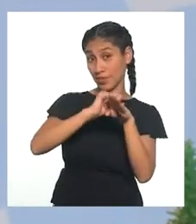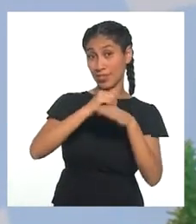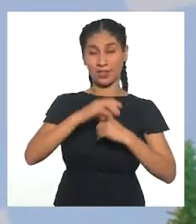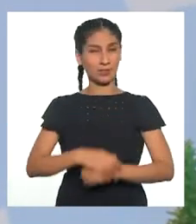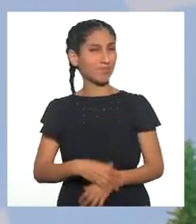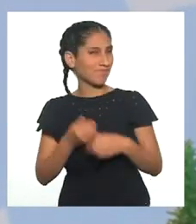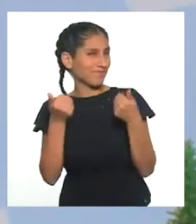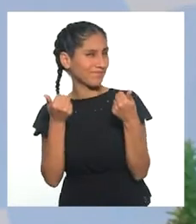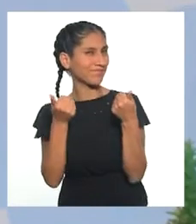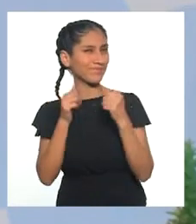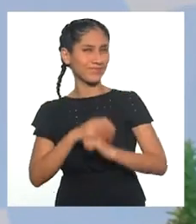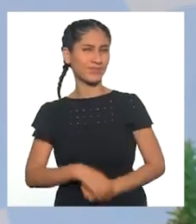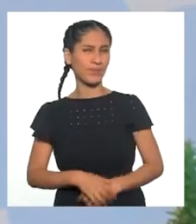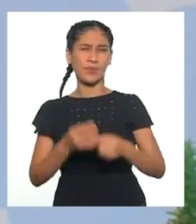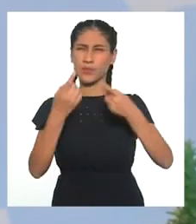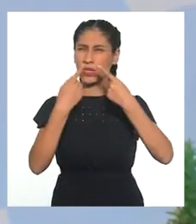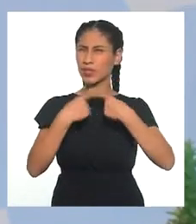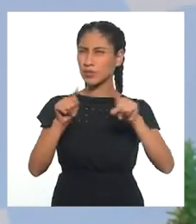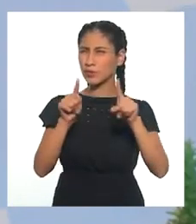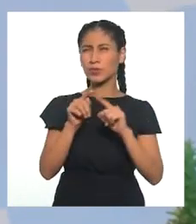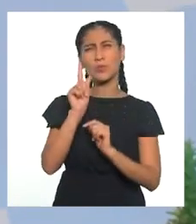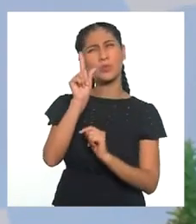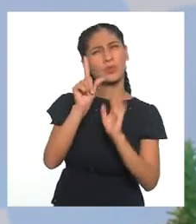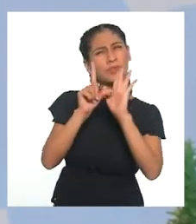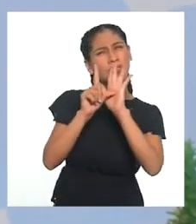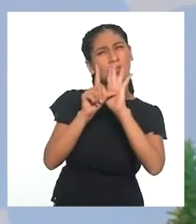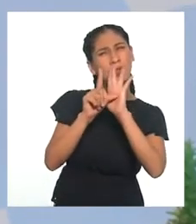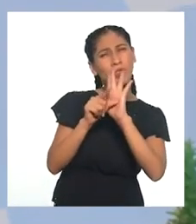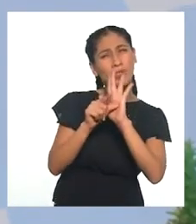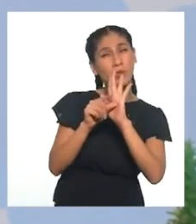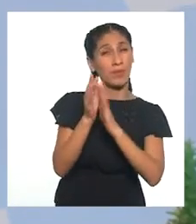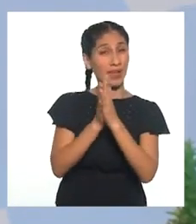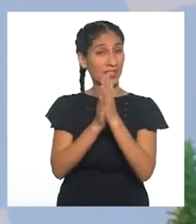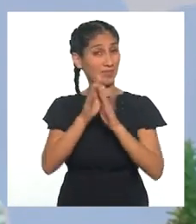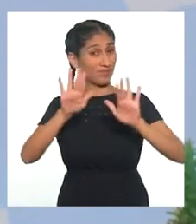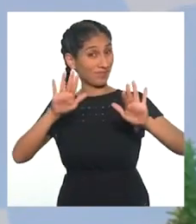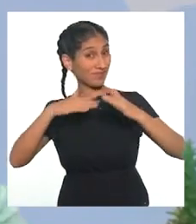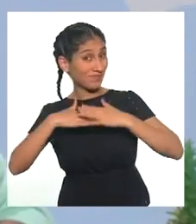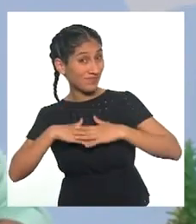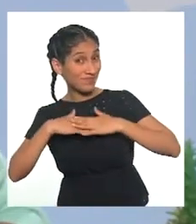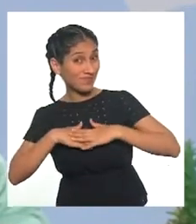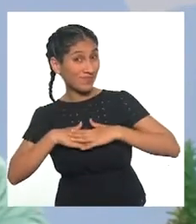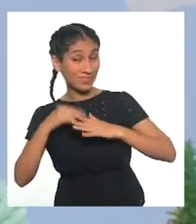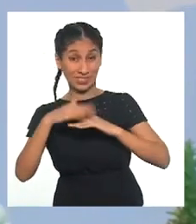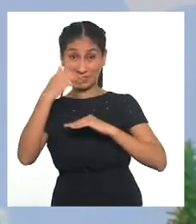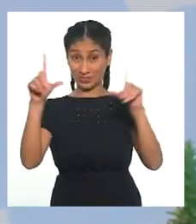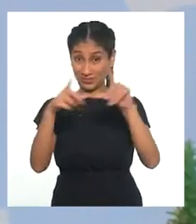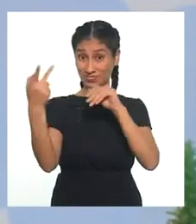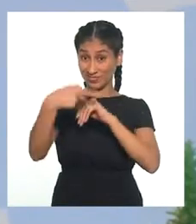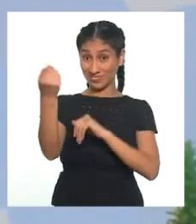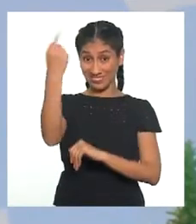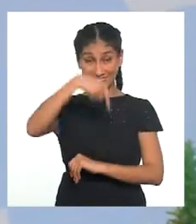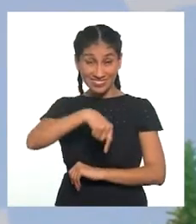ponerlas en práctica. Bueno, bueno. Pero, dame un segundito para prepararme. ¿Comenzamos después de la pausa?